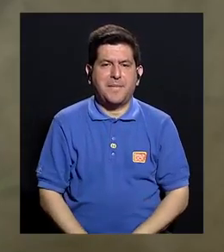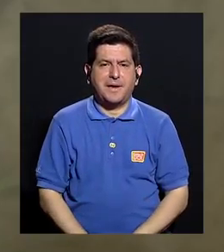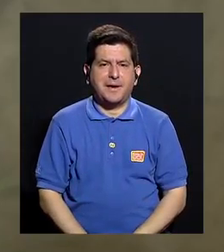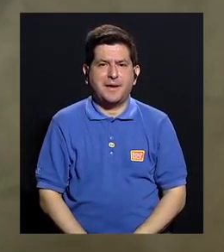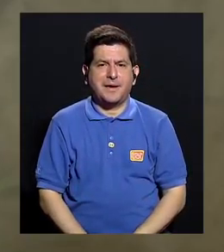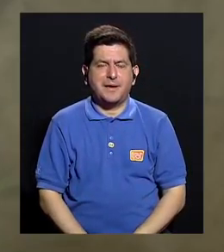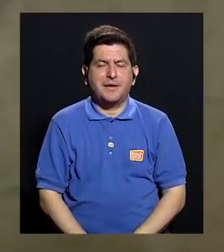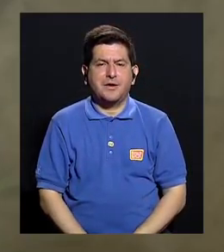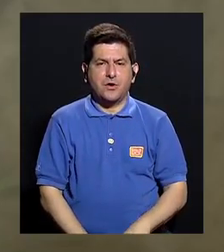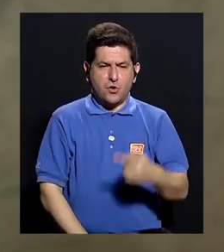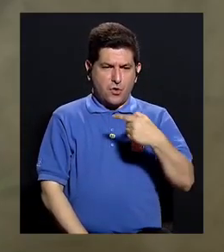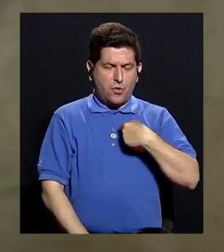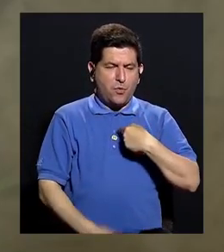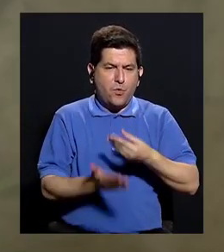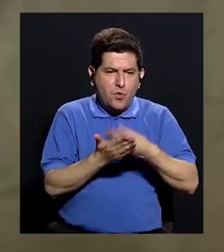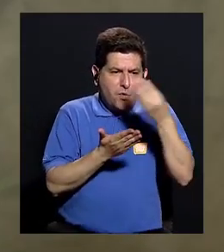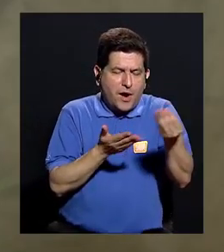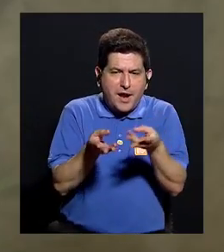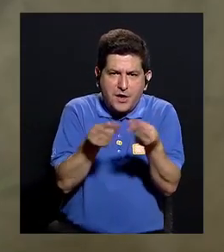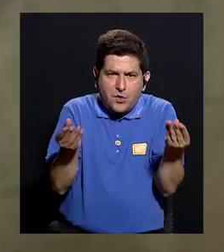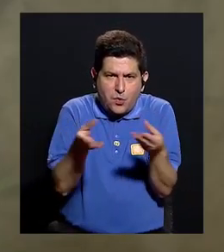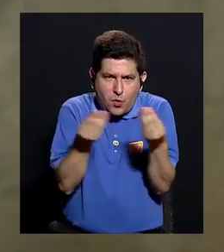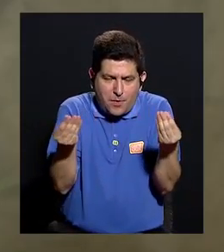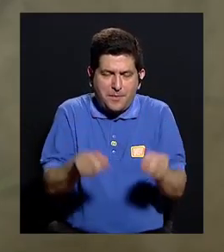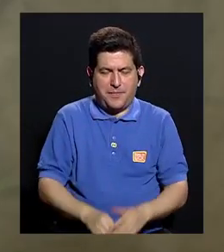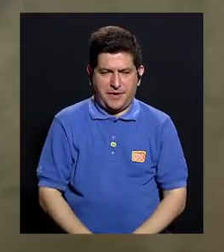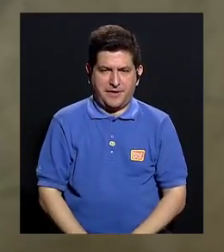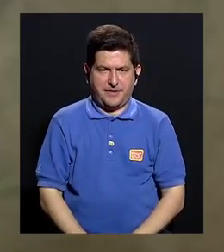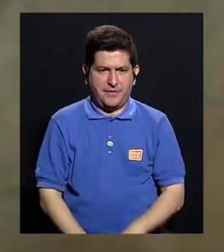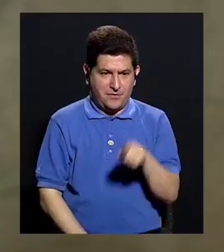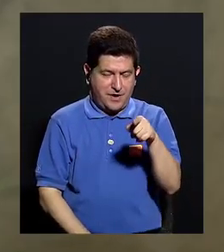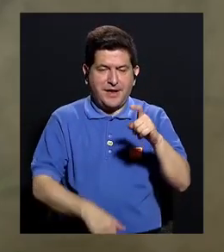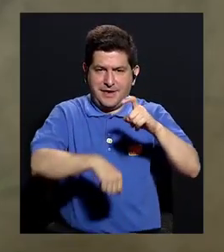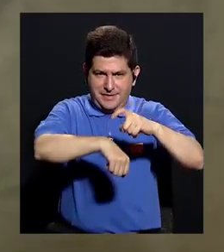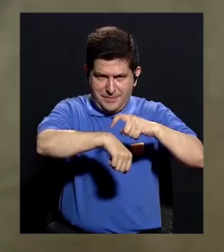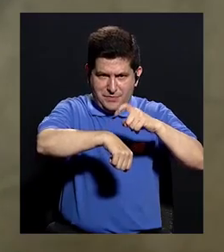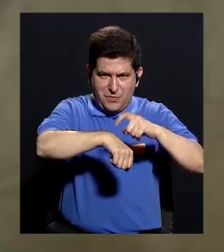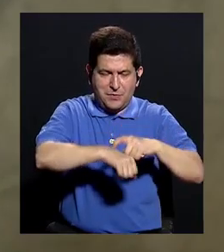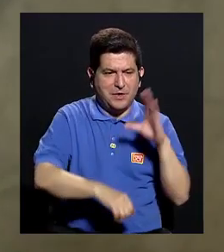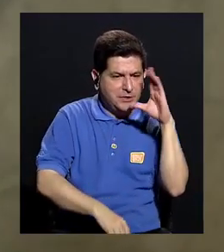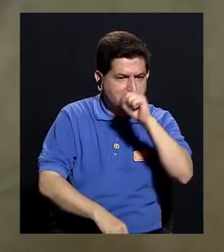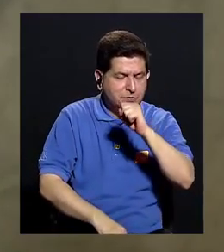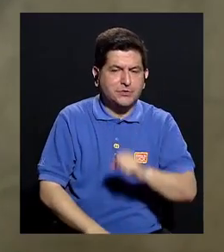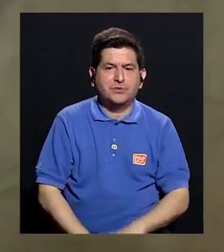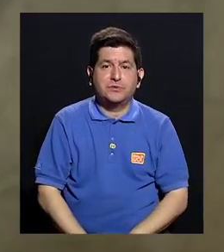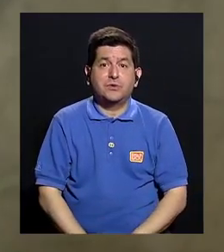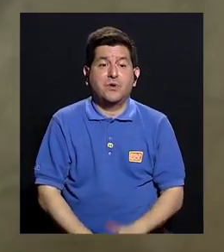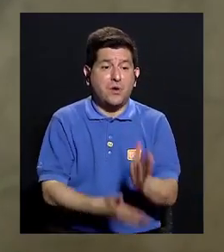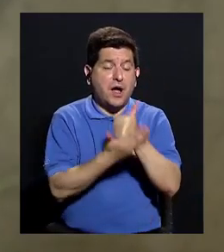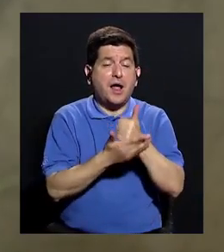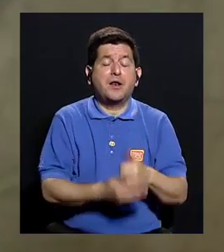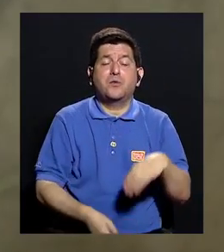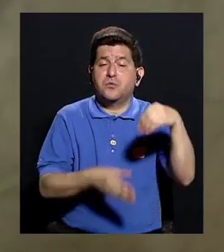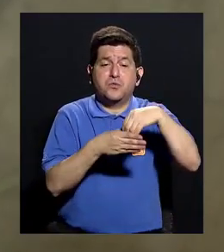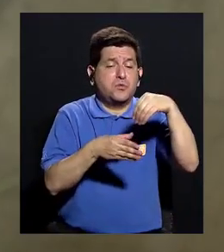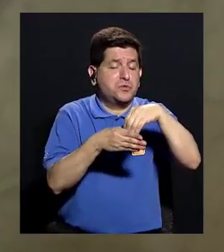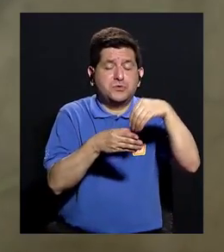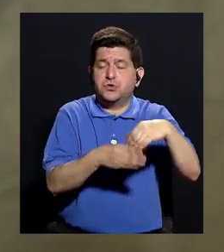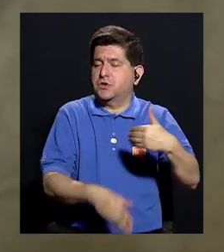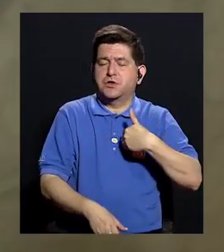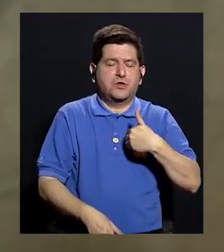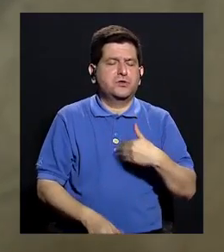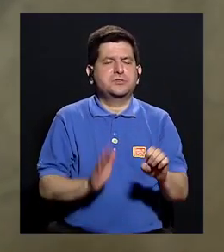la preparación inicia desde el momento en que uno compra un producto en dado caso que sea comprado, ¿verdad? Porque si hay alimentos que por su naturaleza son libres de gluten.